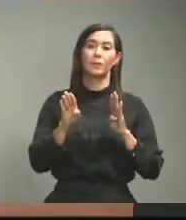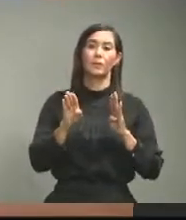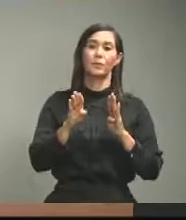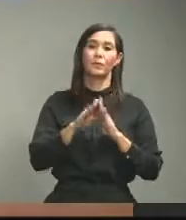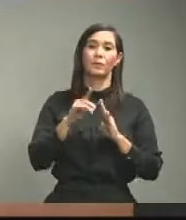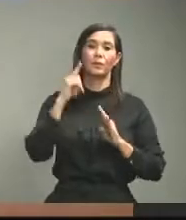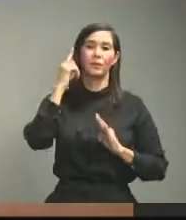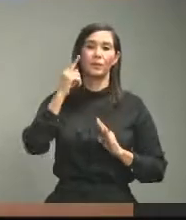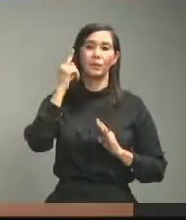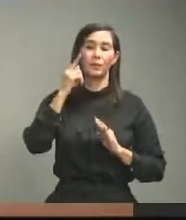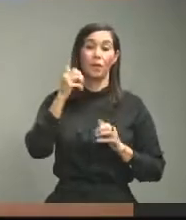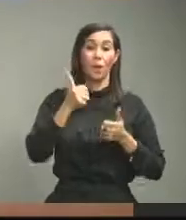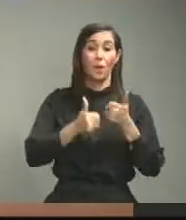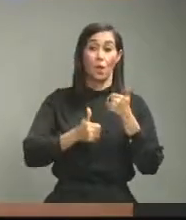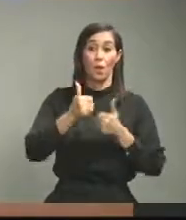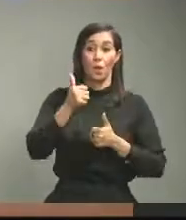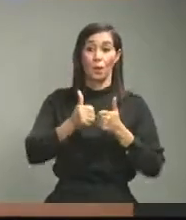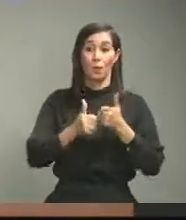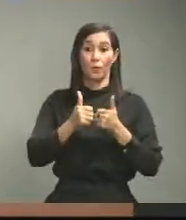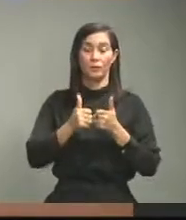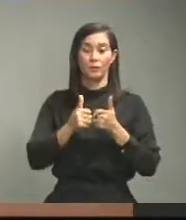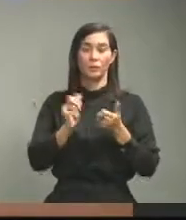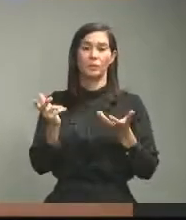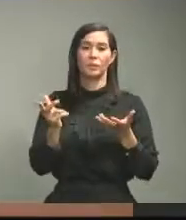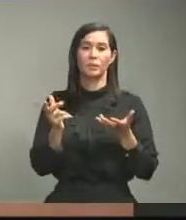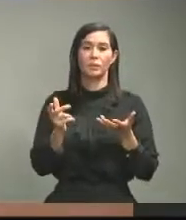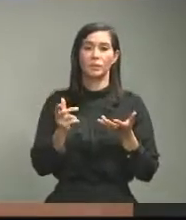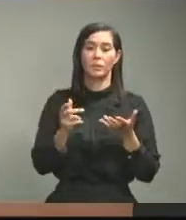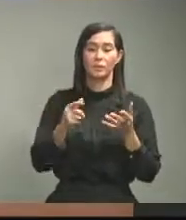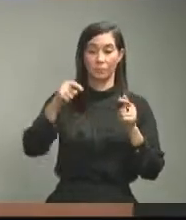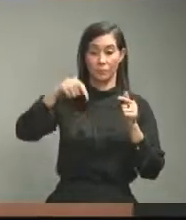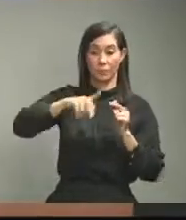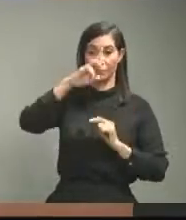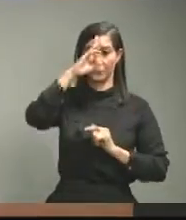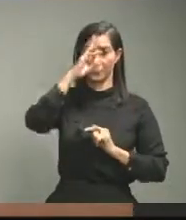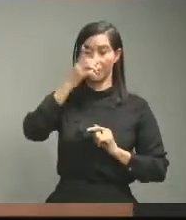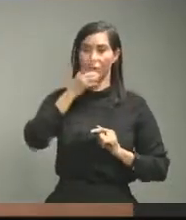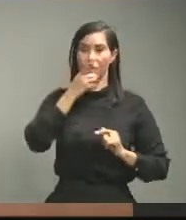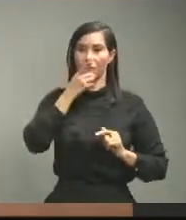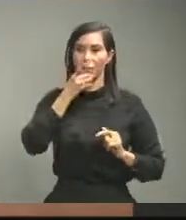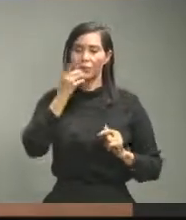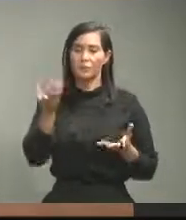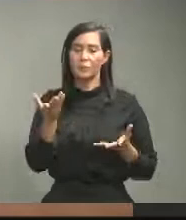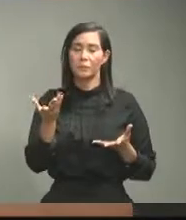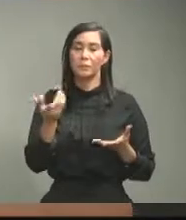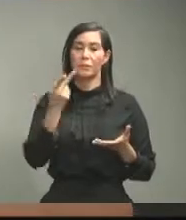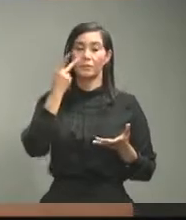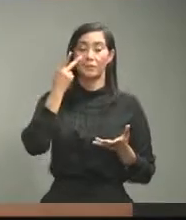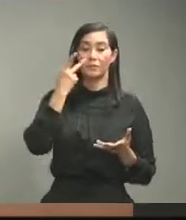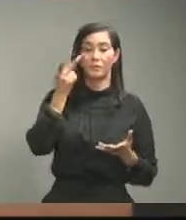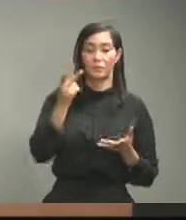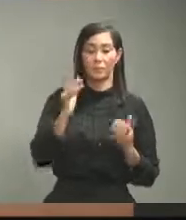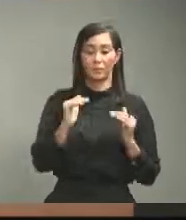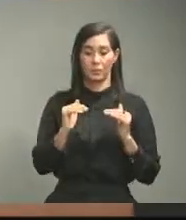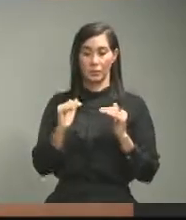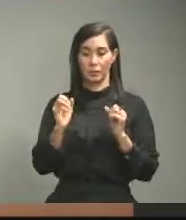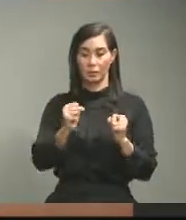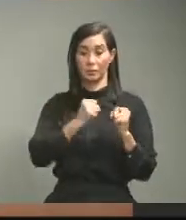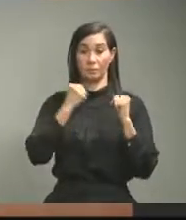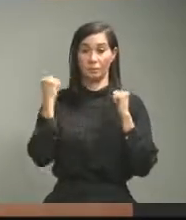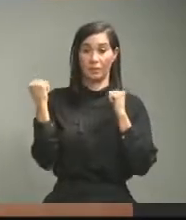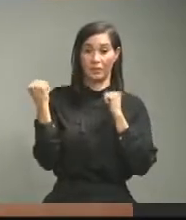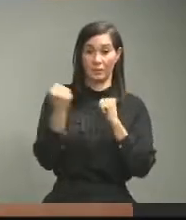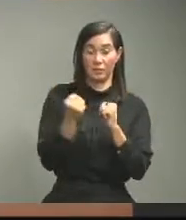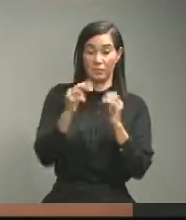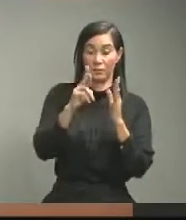¿cuál va a ser las consecuencias para el país en caso de que no se tome esa medida drástica que usted está